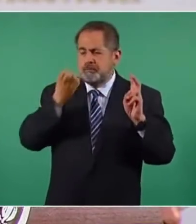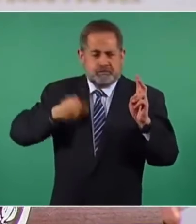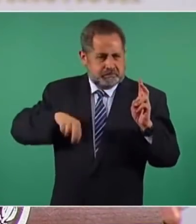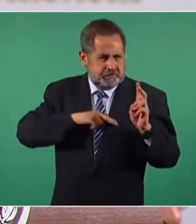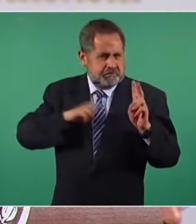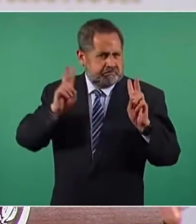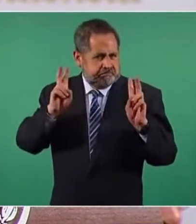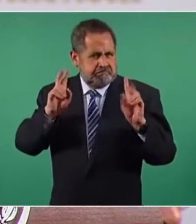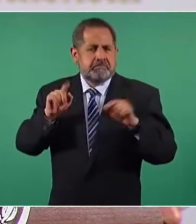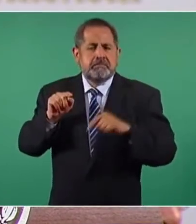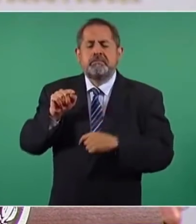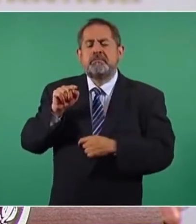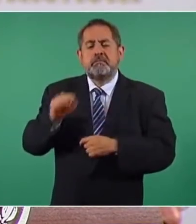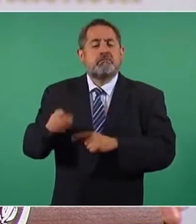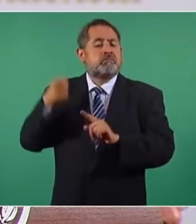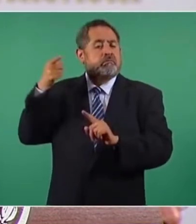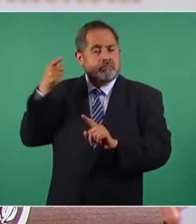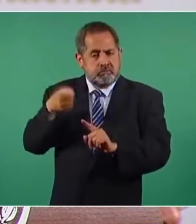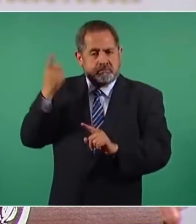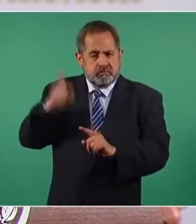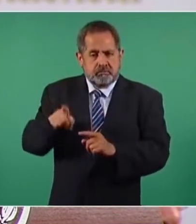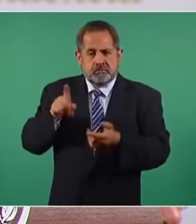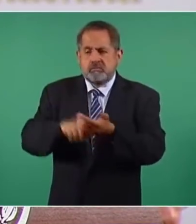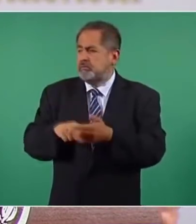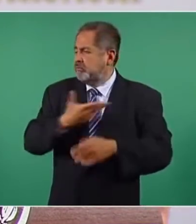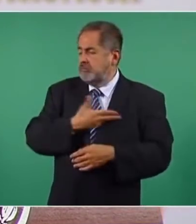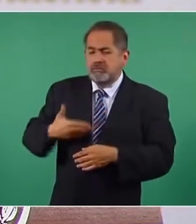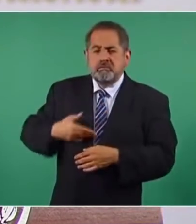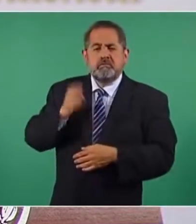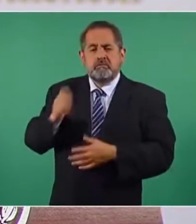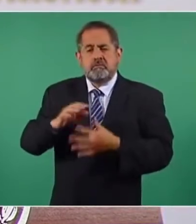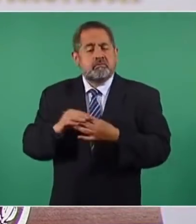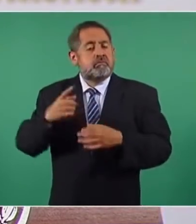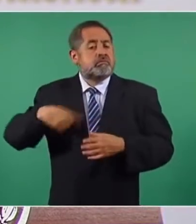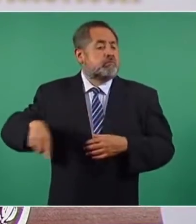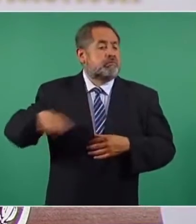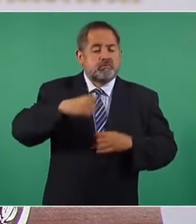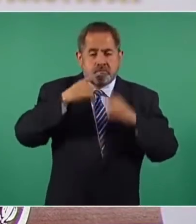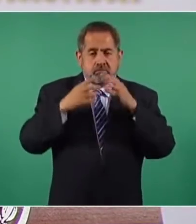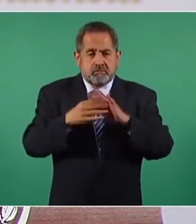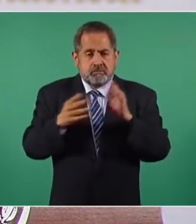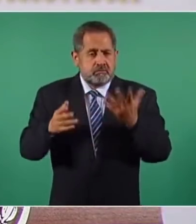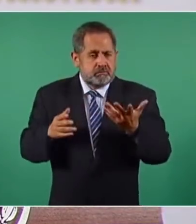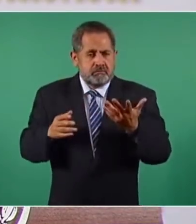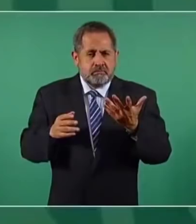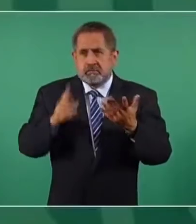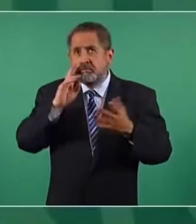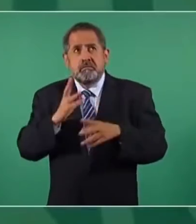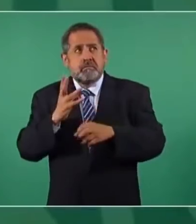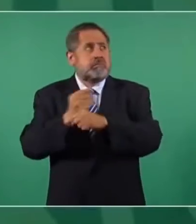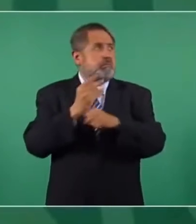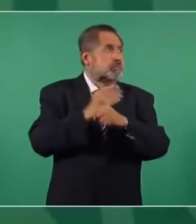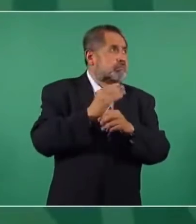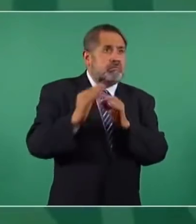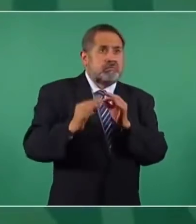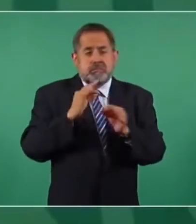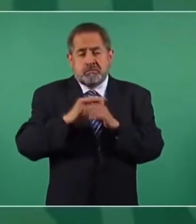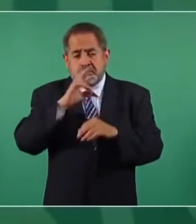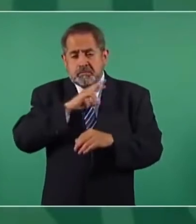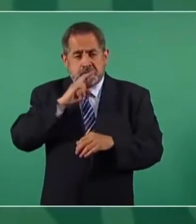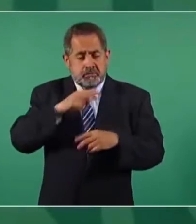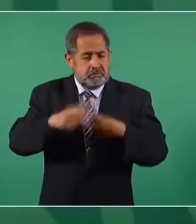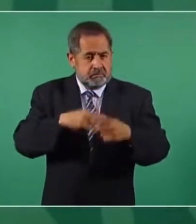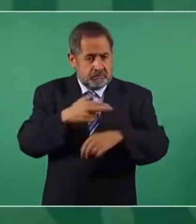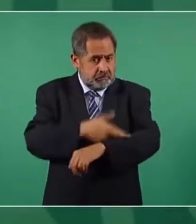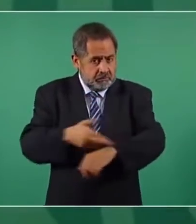precisamente una de las indicaciones que nos ha dado el presidente es que las situaciones que se puedan arreglar de manera rápida y